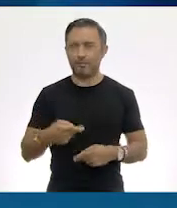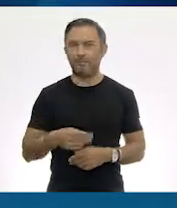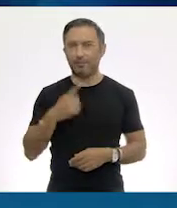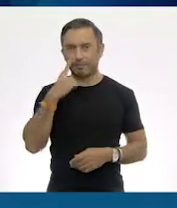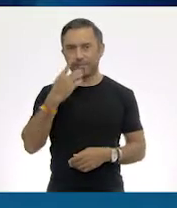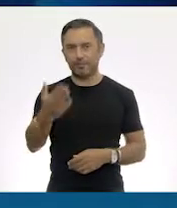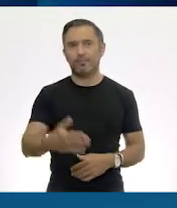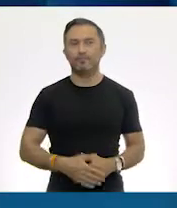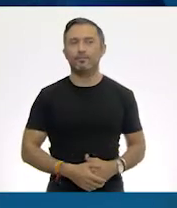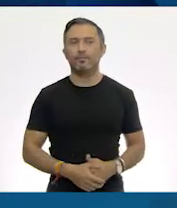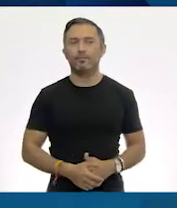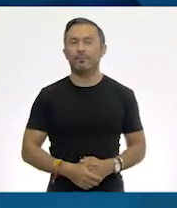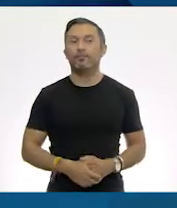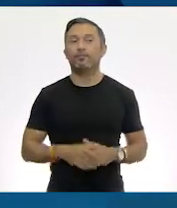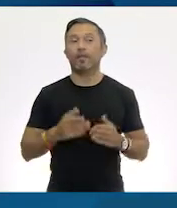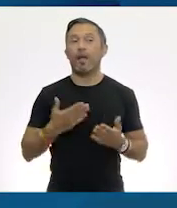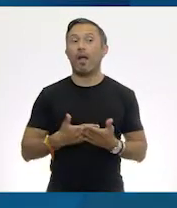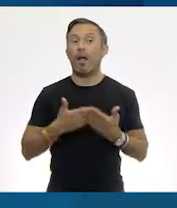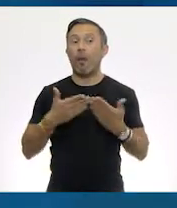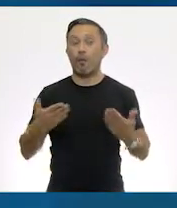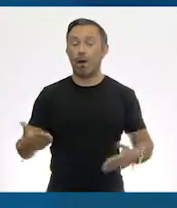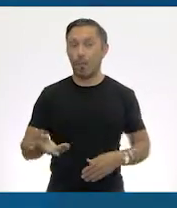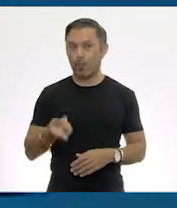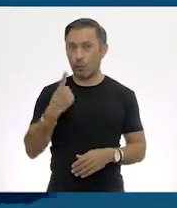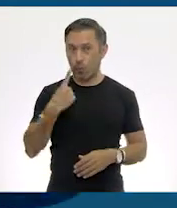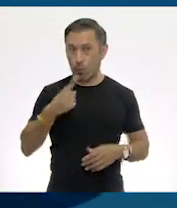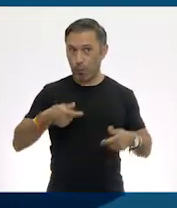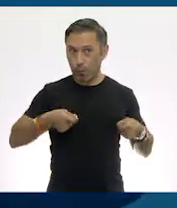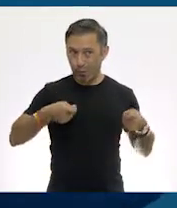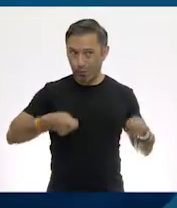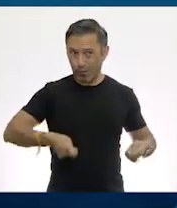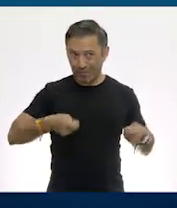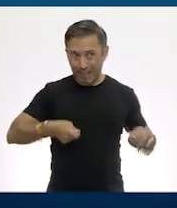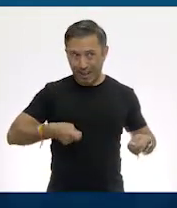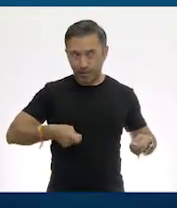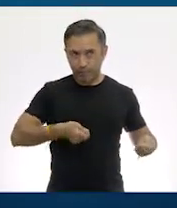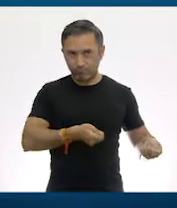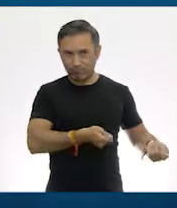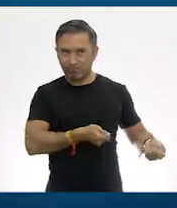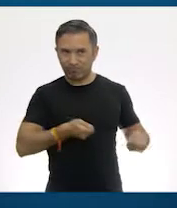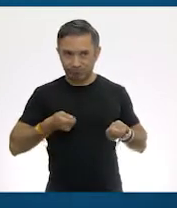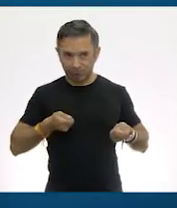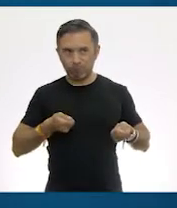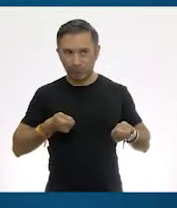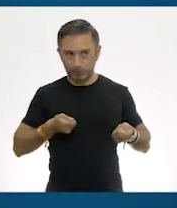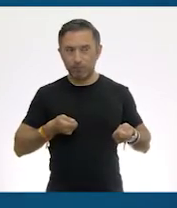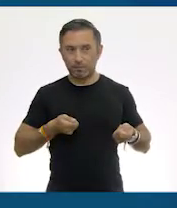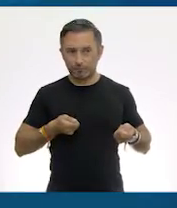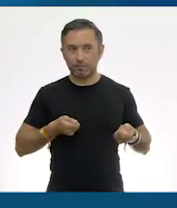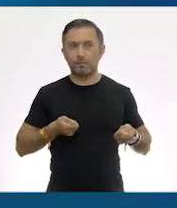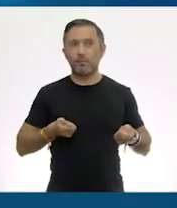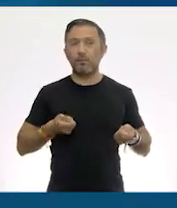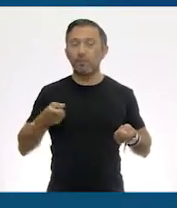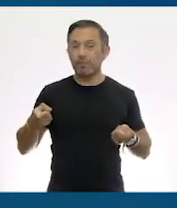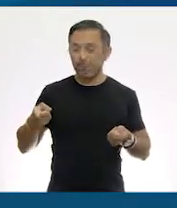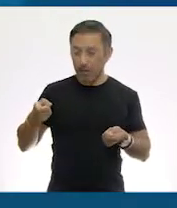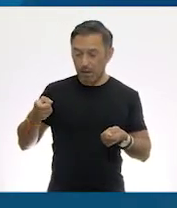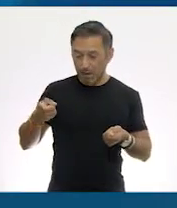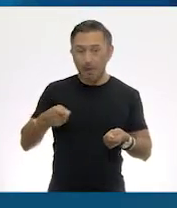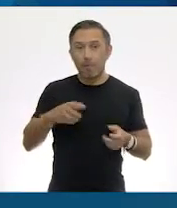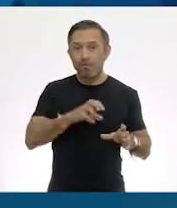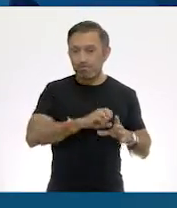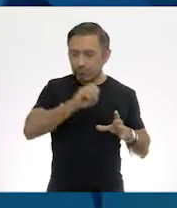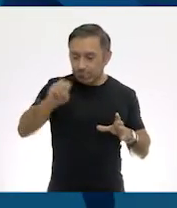Ahora tomo un costal para empacar en las bolsas de 2